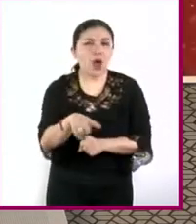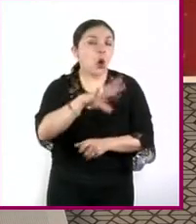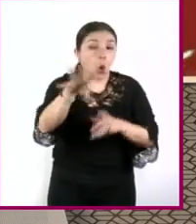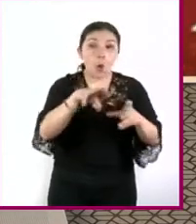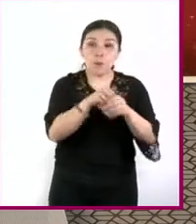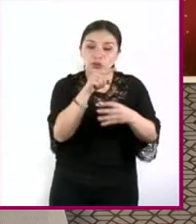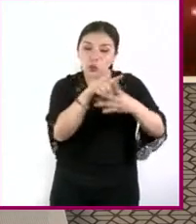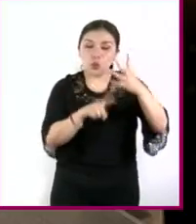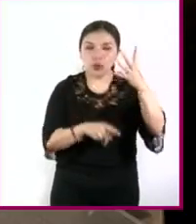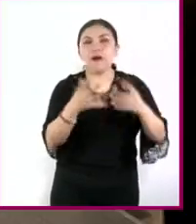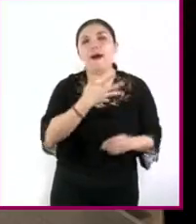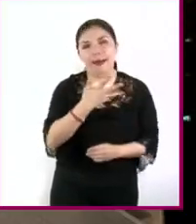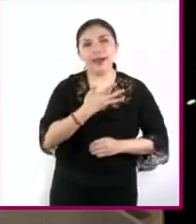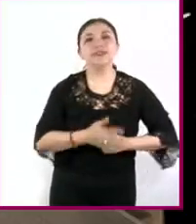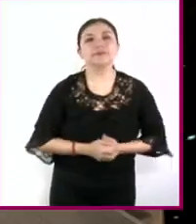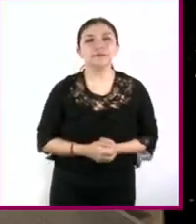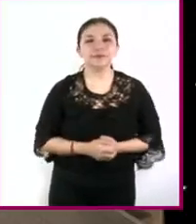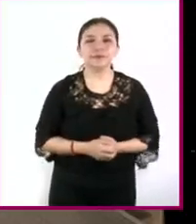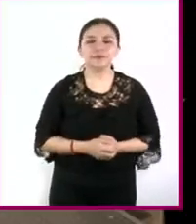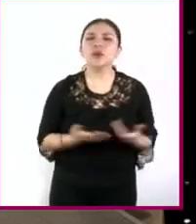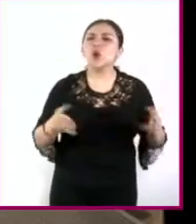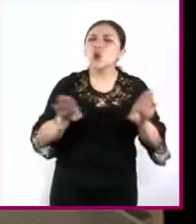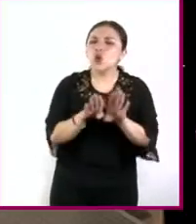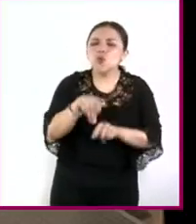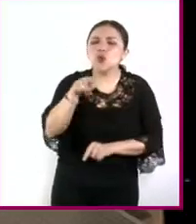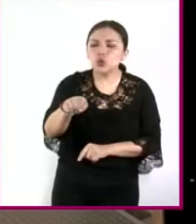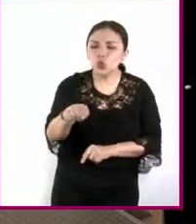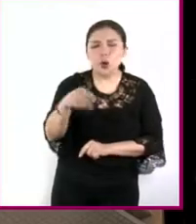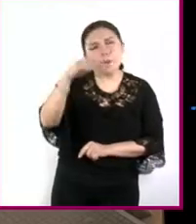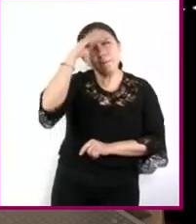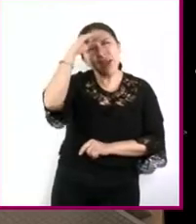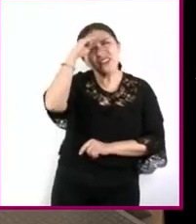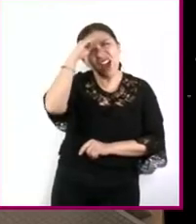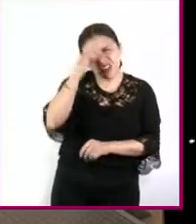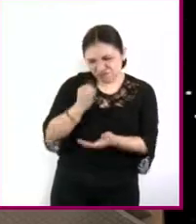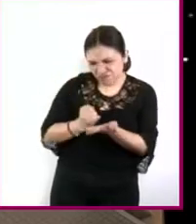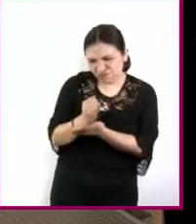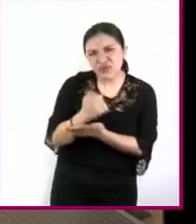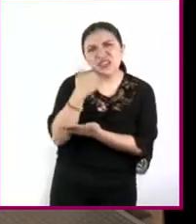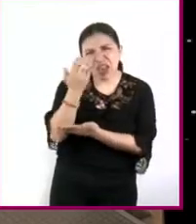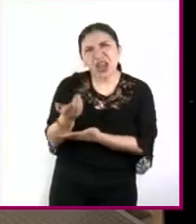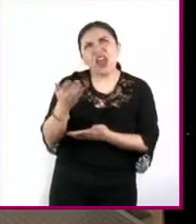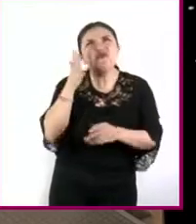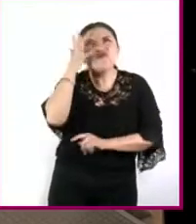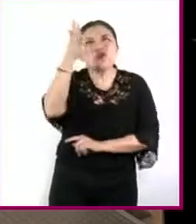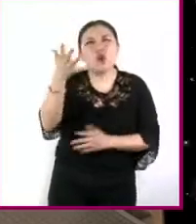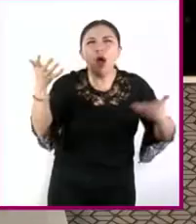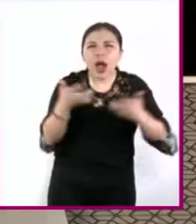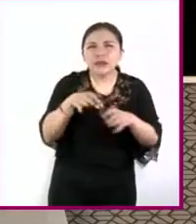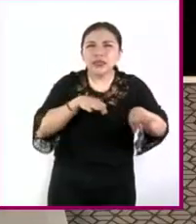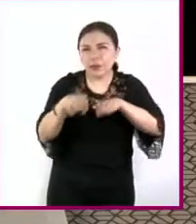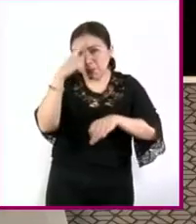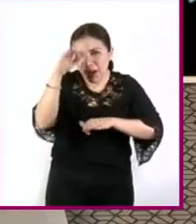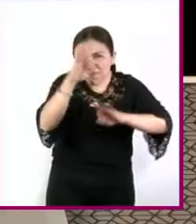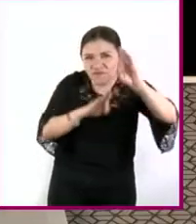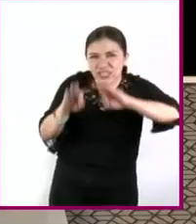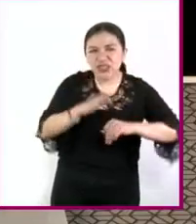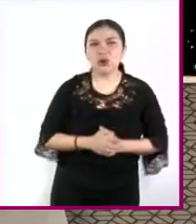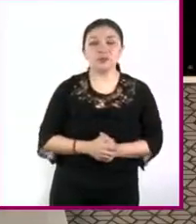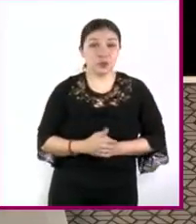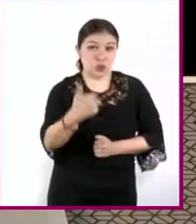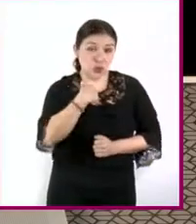las fuerzas fundamentales cómo fue que decidió hacerse físico nuclear experimental yo